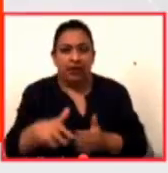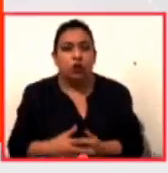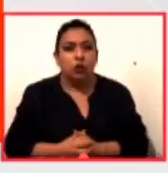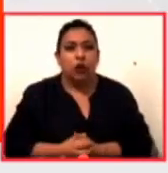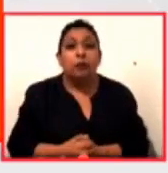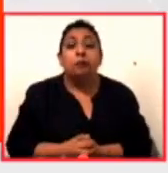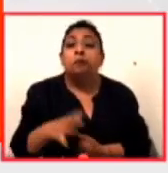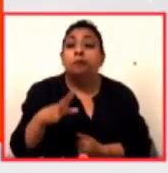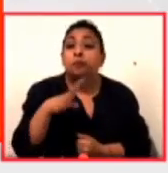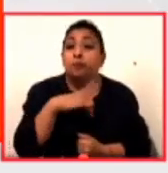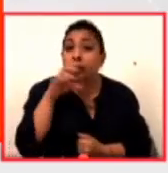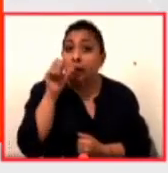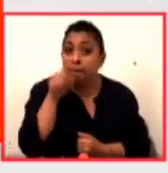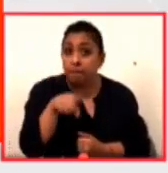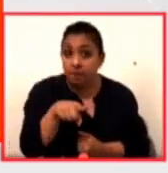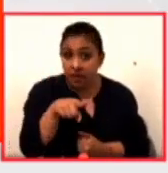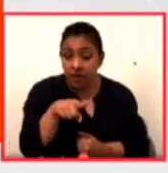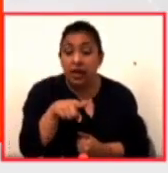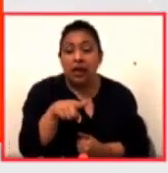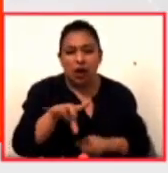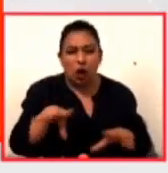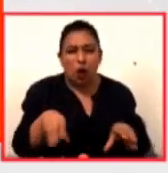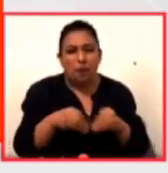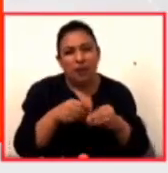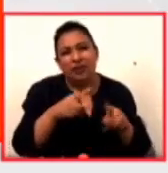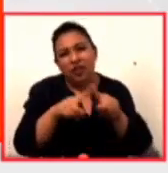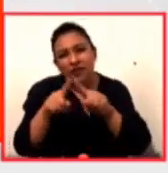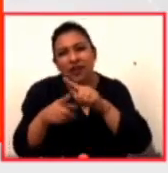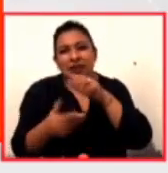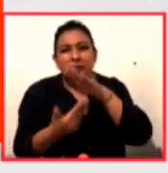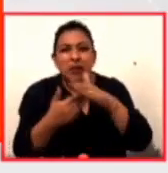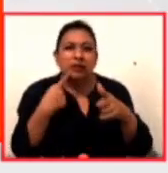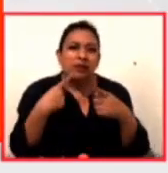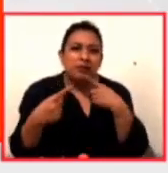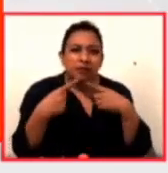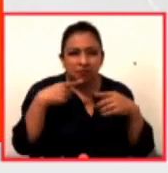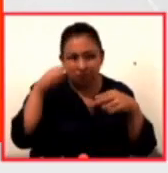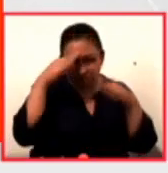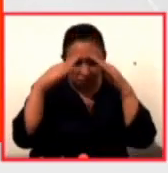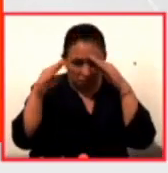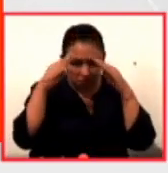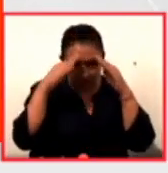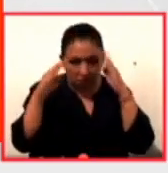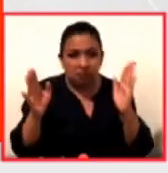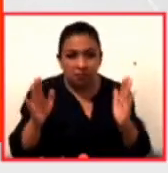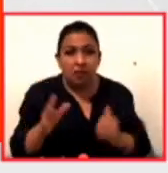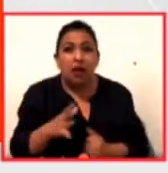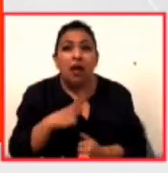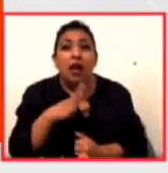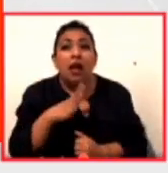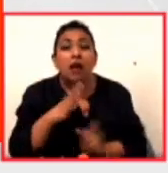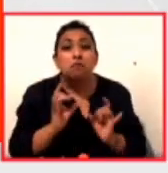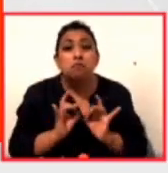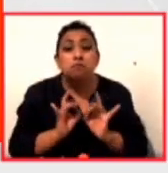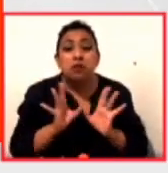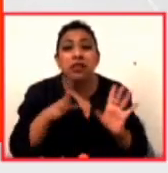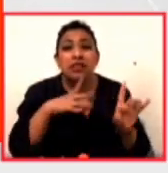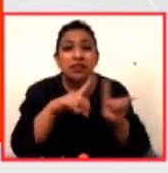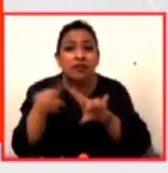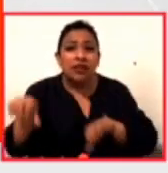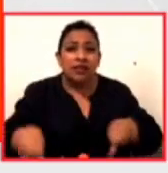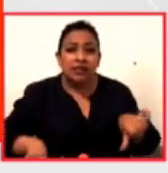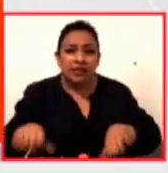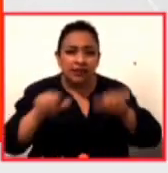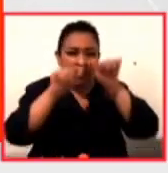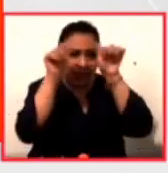Tendremos además de todas estas mesas de reflexión desde distintas perspectivas sobre el fenómeno, una serie de actividades artísticas